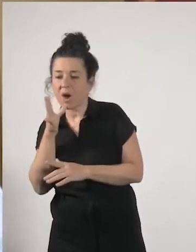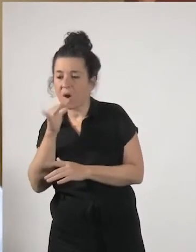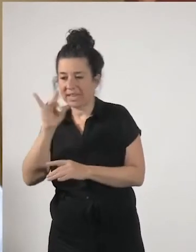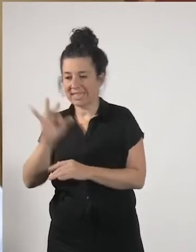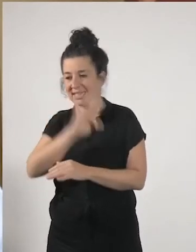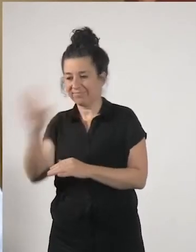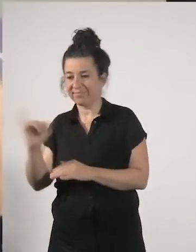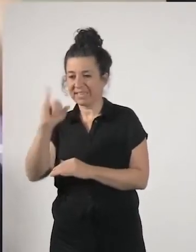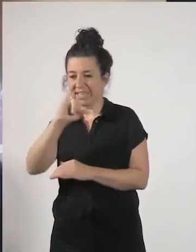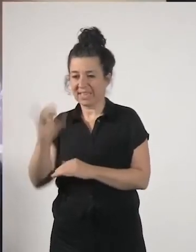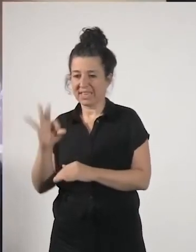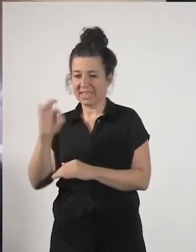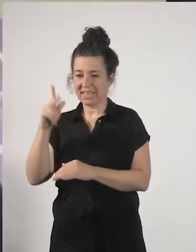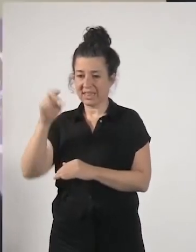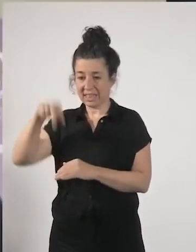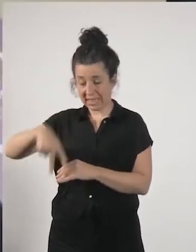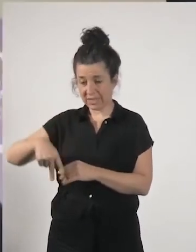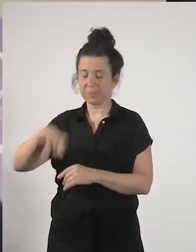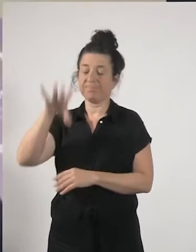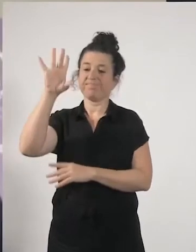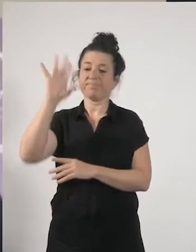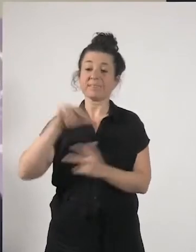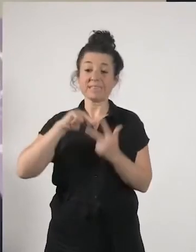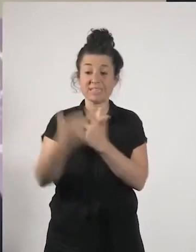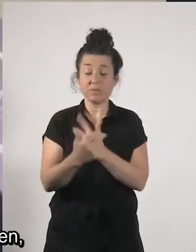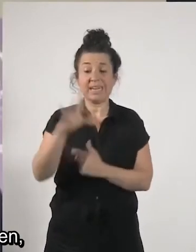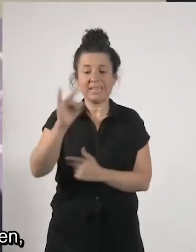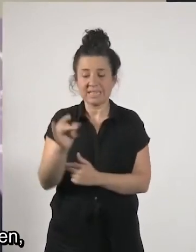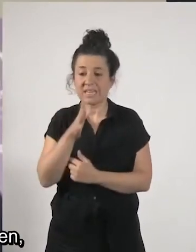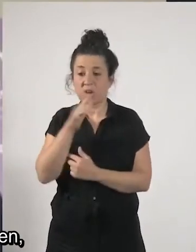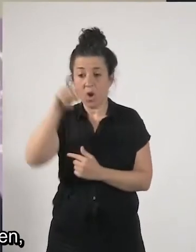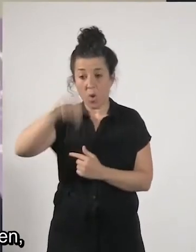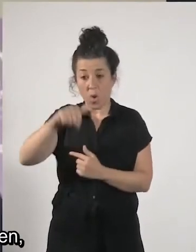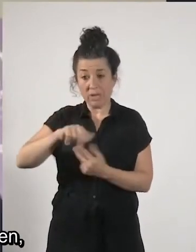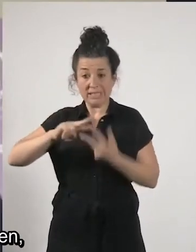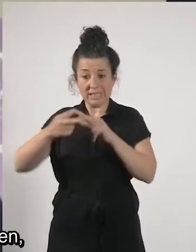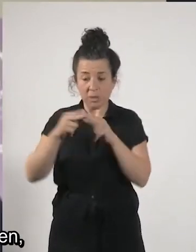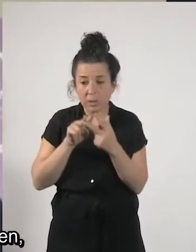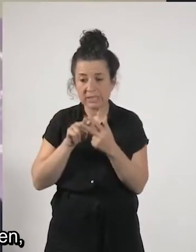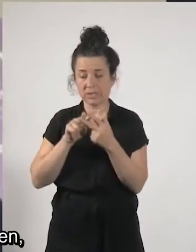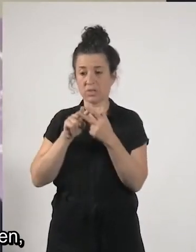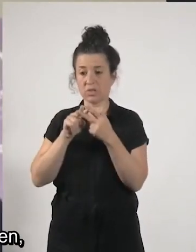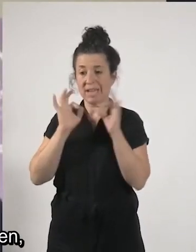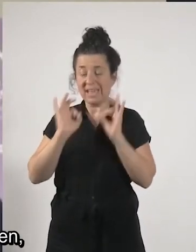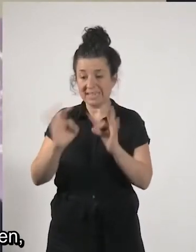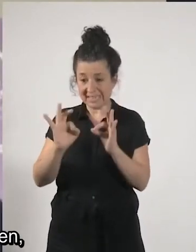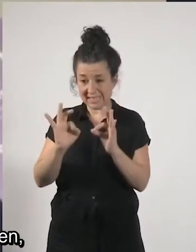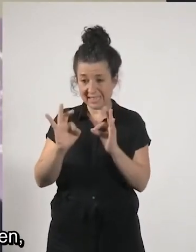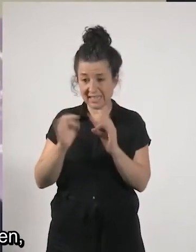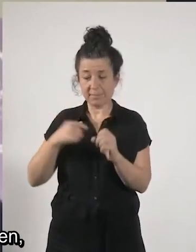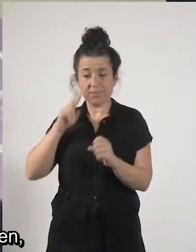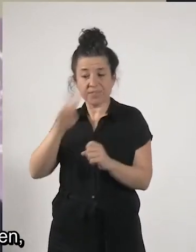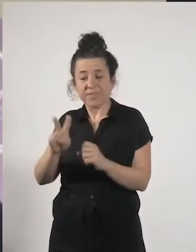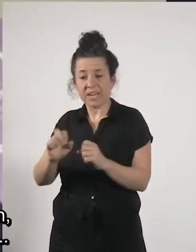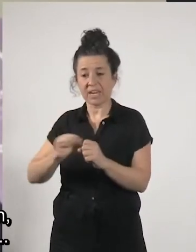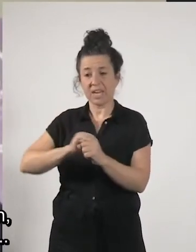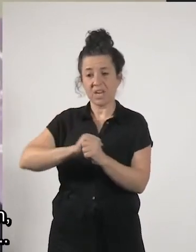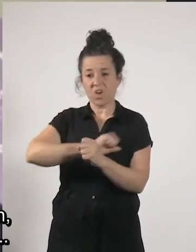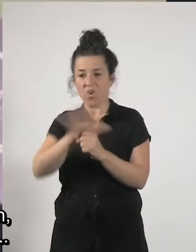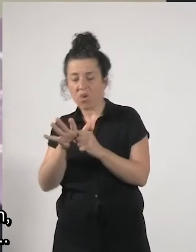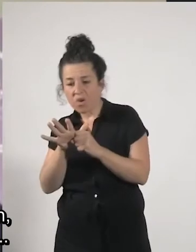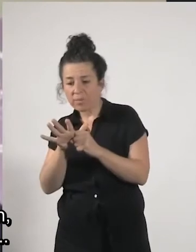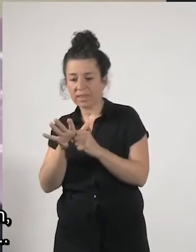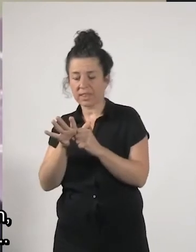bai horrela da es topak eta hauen elburuak obice meretziak berdintasunean zeeragin izan duen eta izango duen